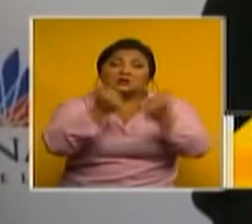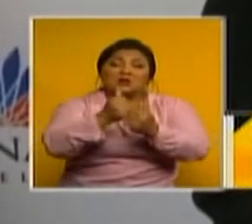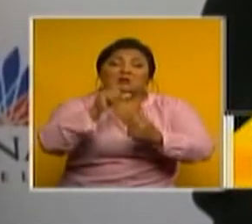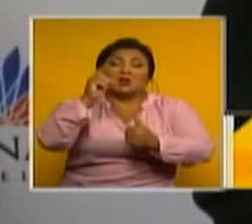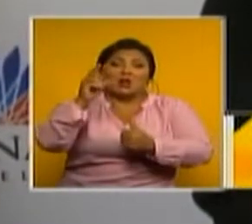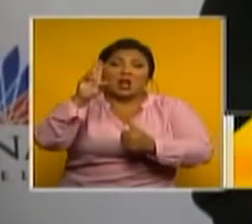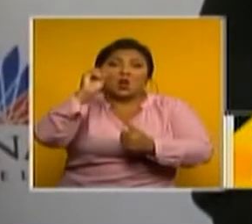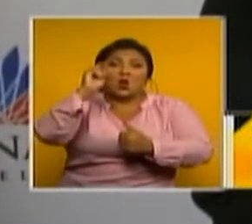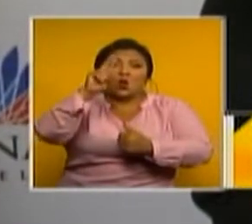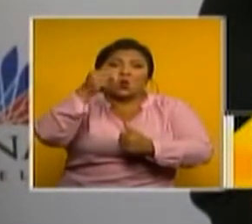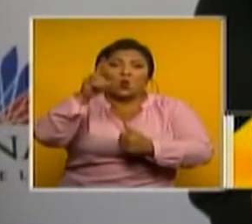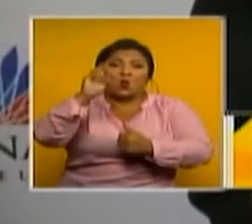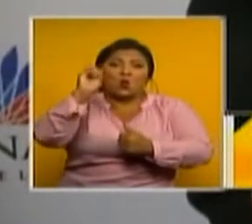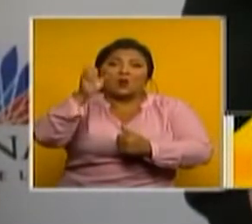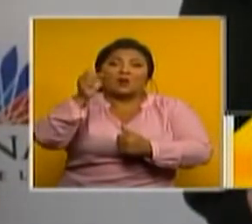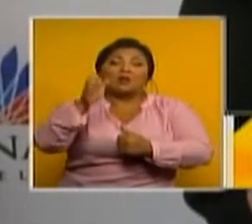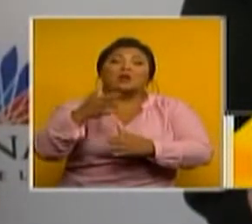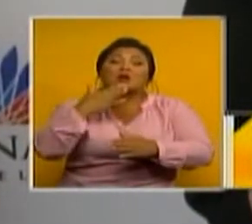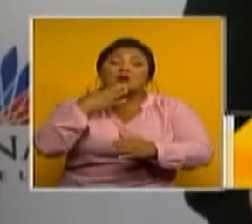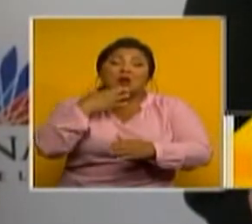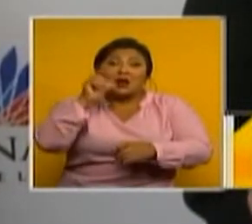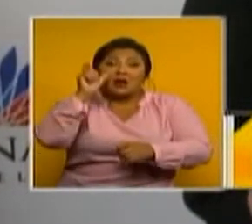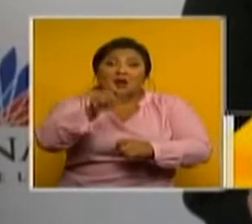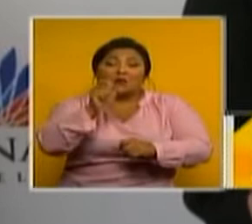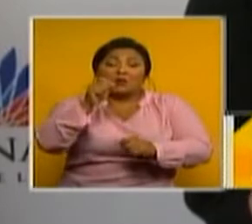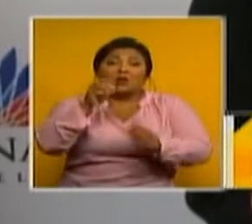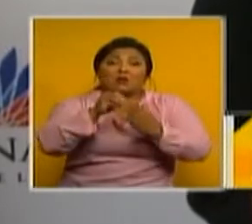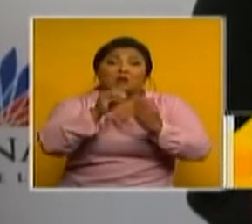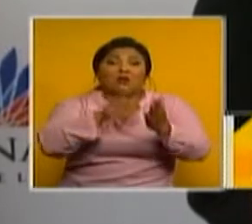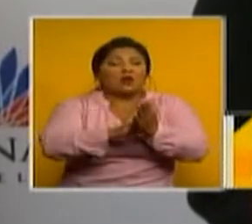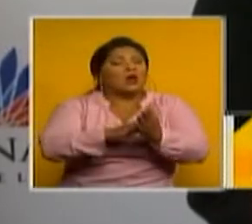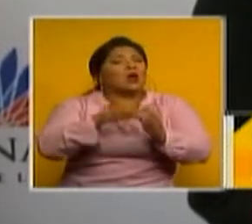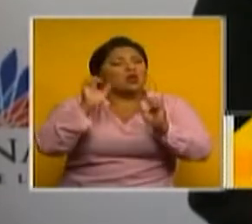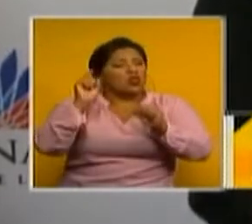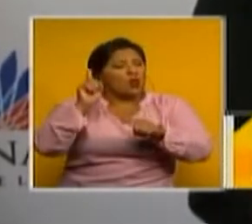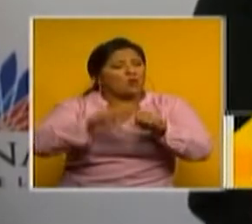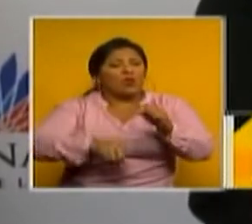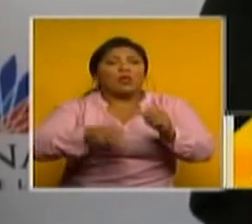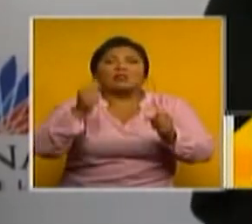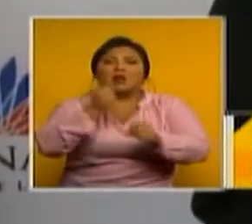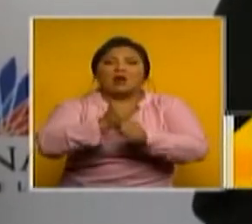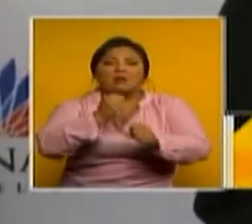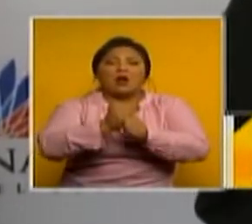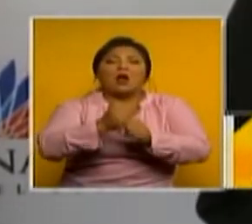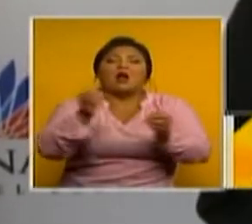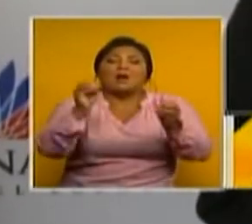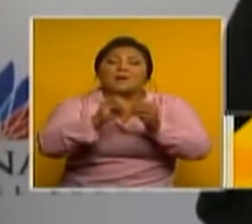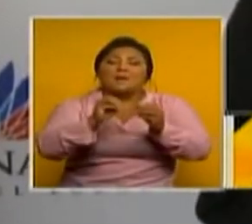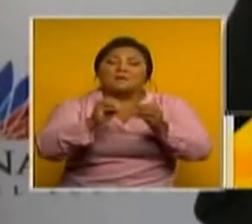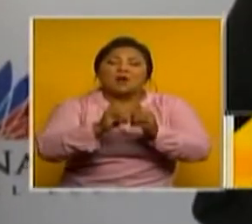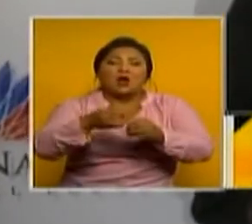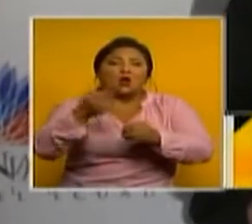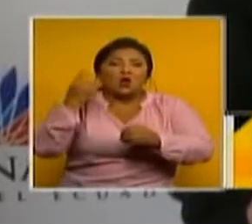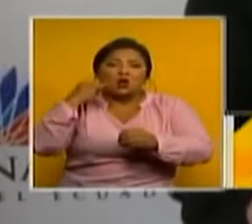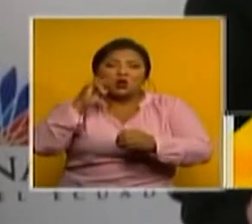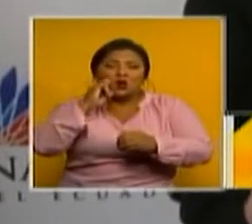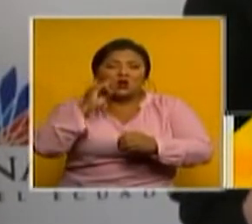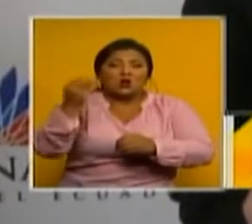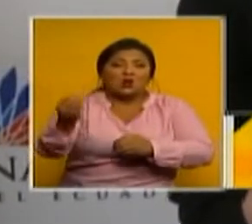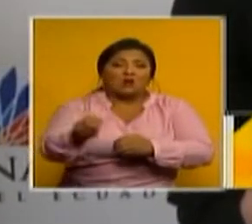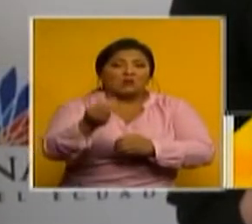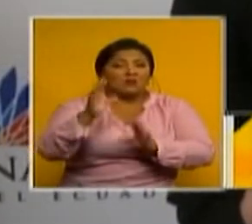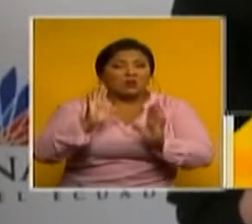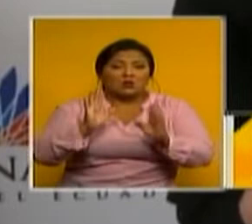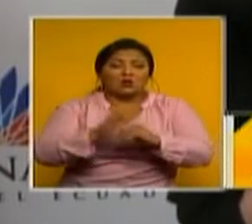este registro haría que las personas que consten en él quedan inhabilitadas de por vida para volver a trabajar con niños con niñas o adolescentes por